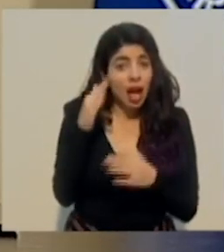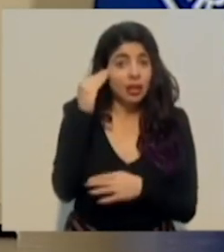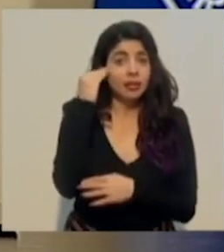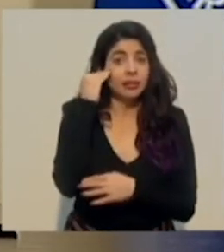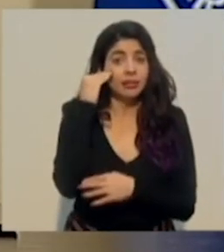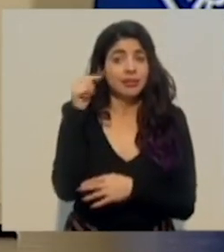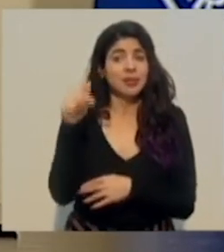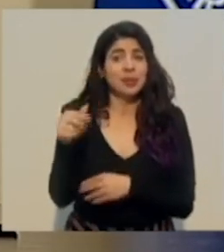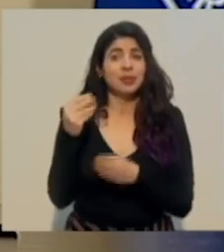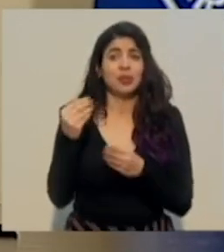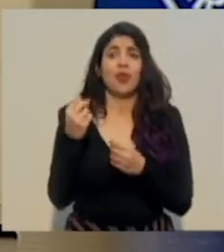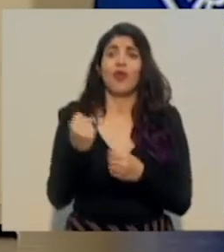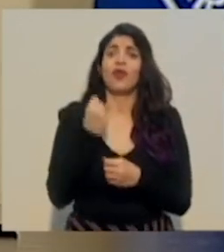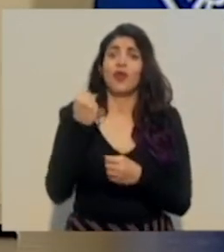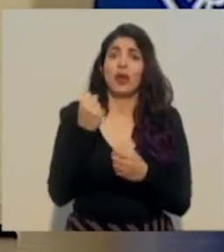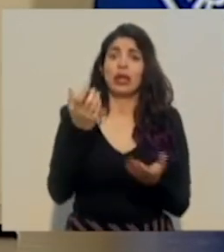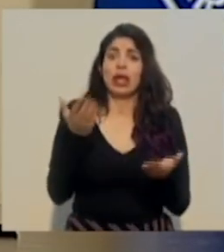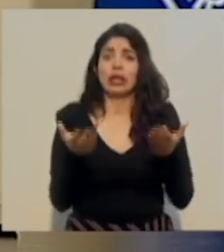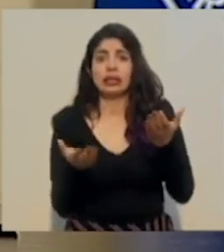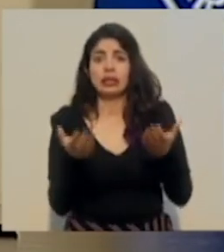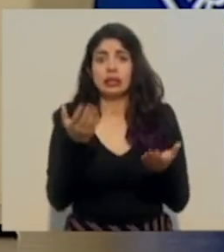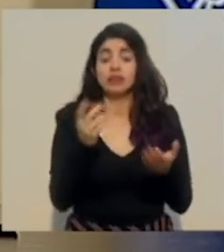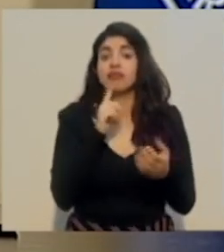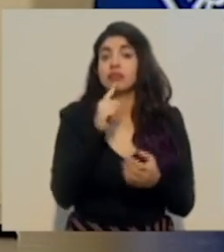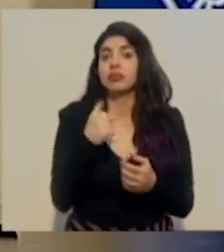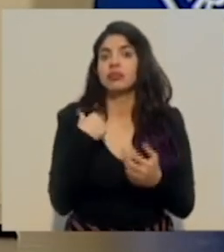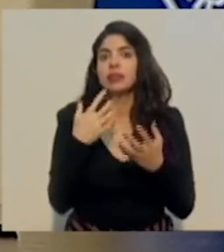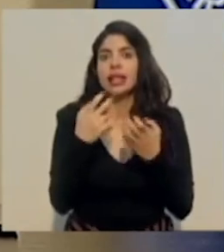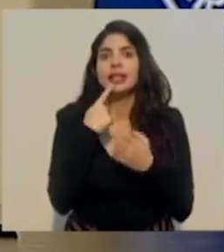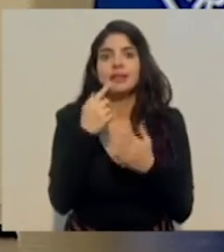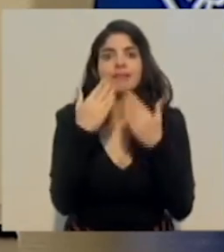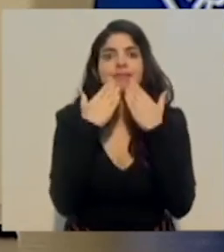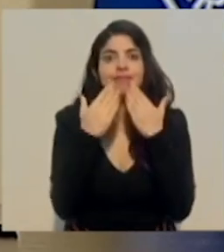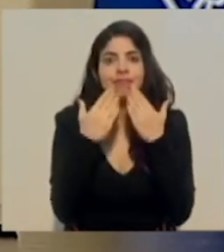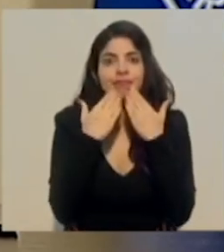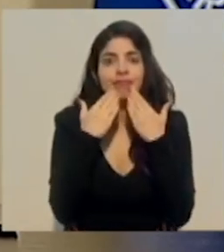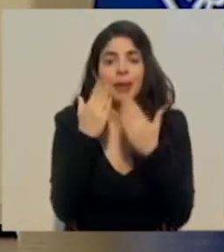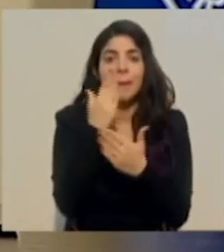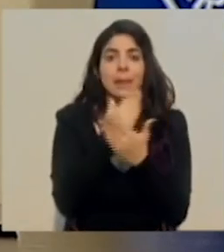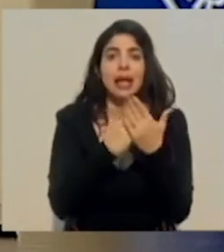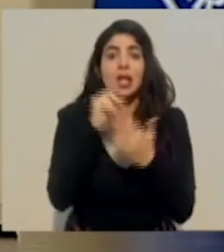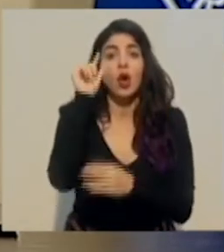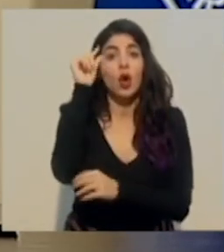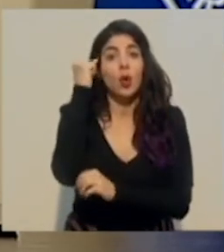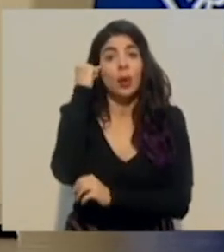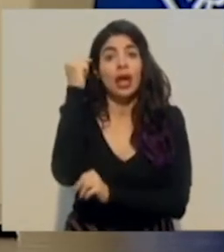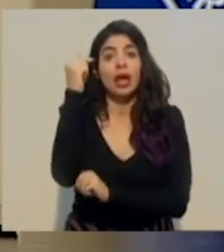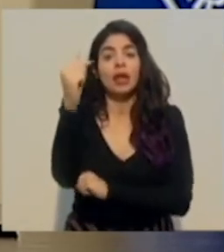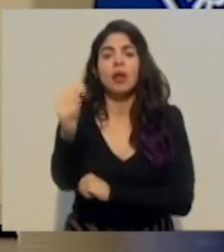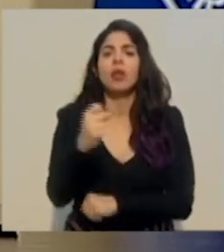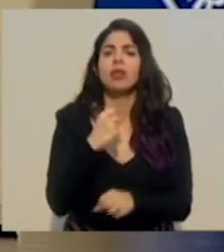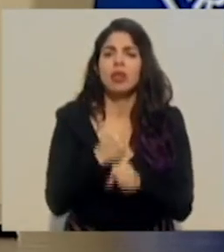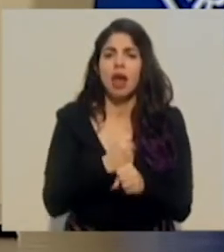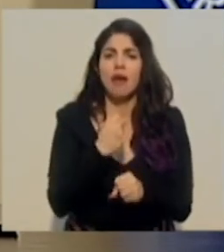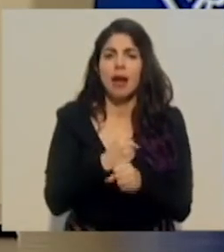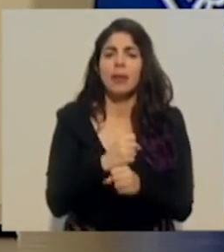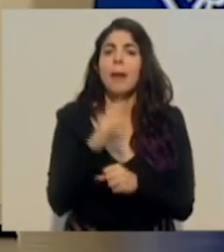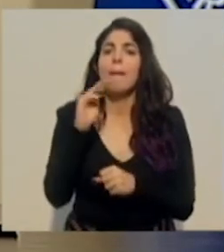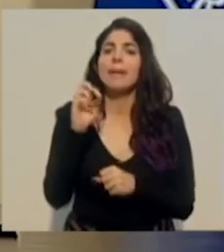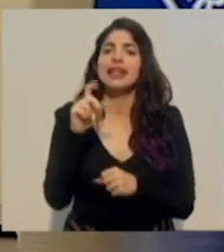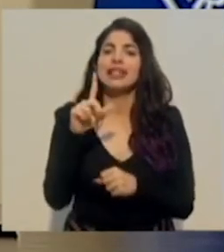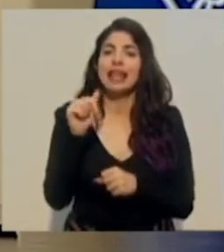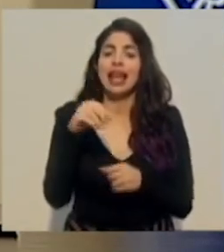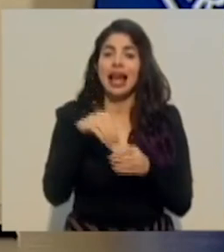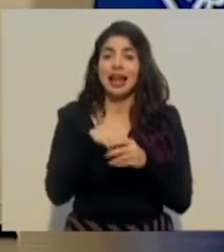Yo quiero agradecer a nombre del gobierno el trabajo tanto de doña Marcela desde el IFAM, el